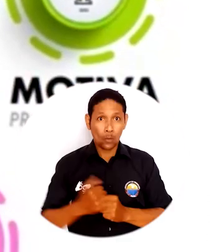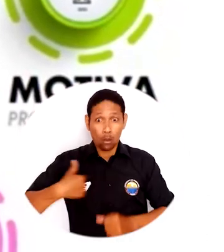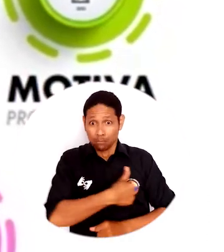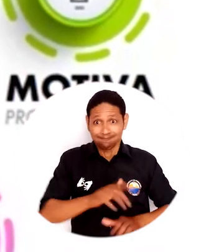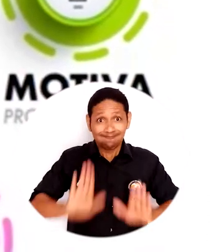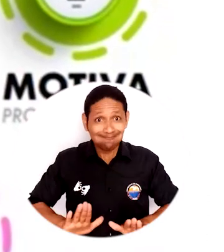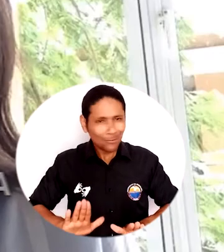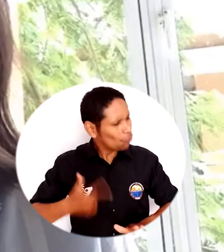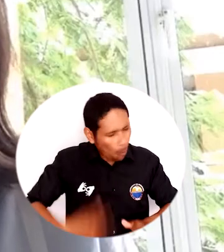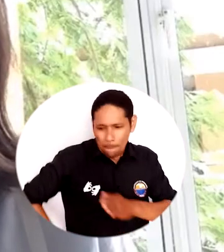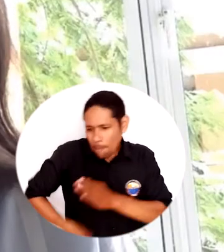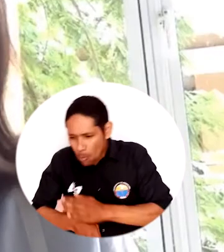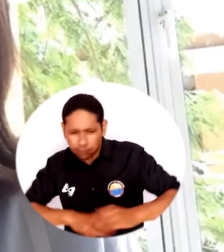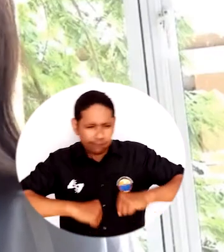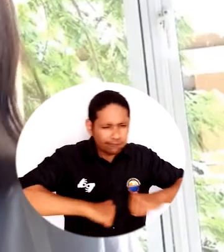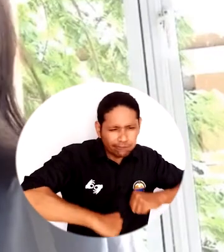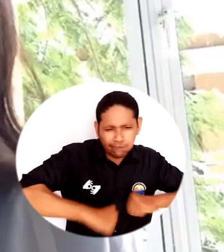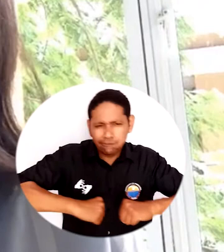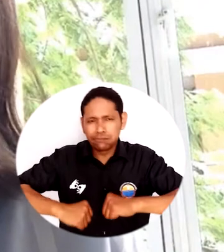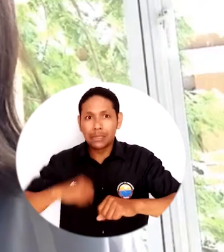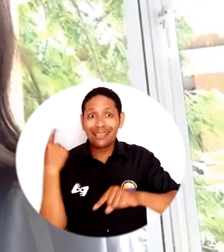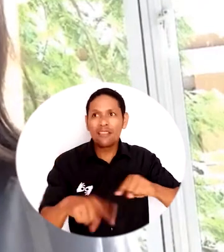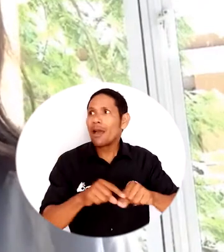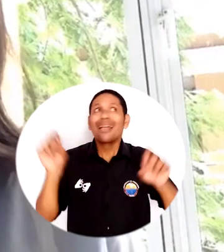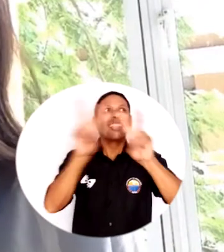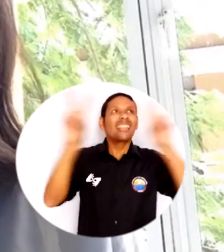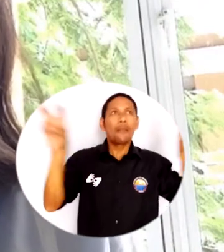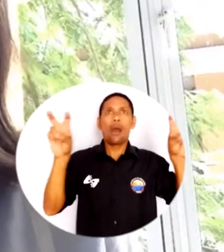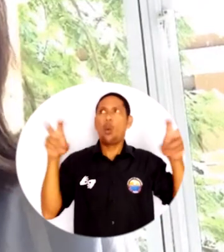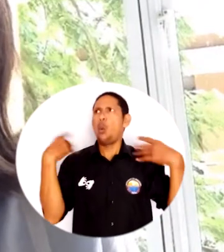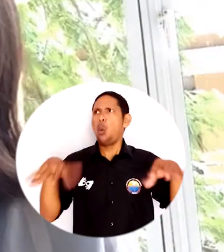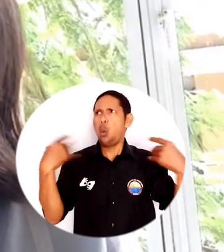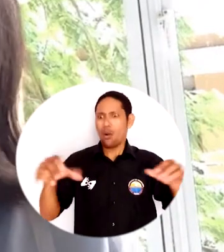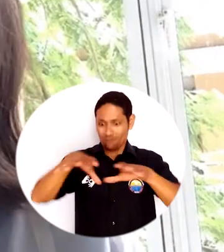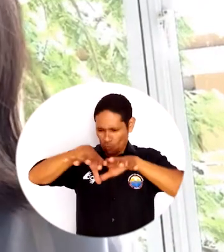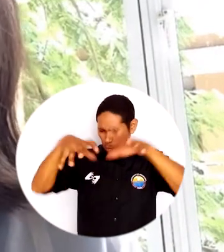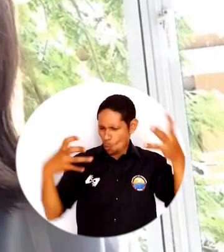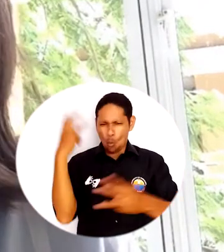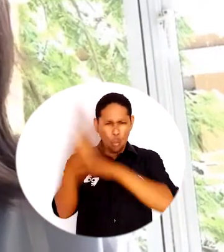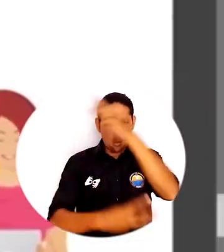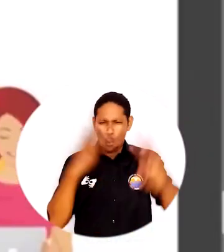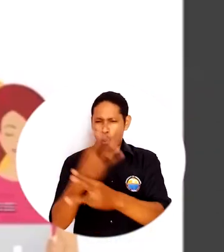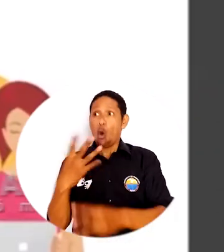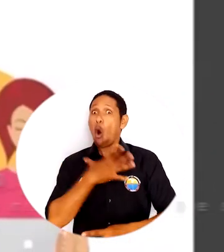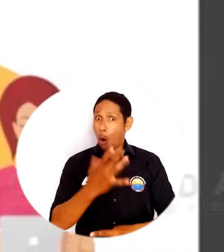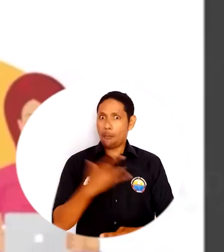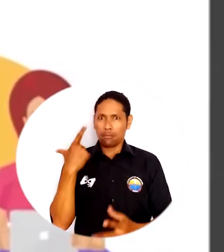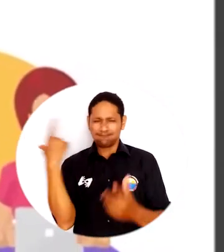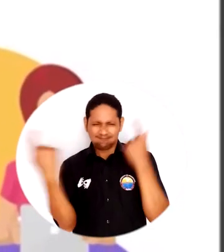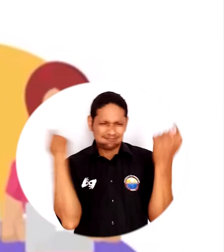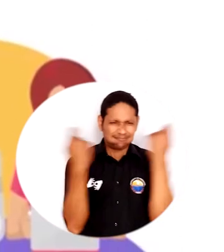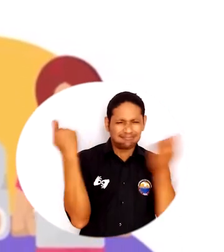No nos detuvimos y pudimos realizar un exitoso encuentro bajo la temática Un Mundo de Oportunidades. Contamos con